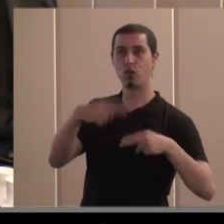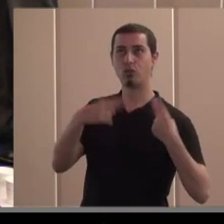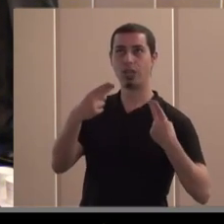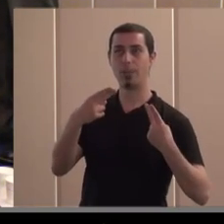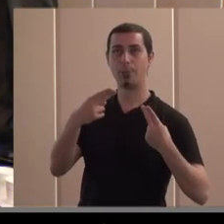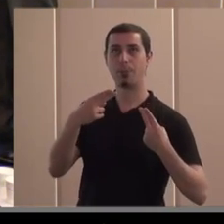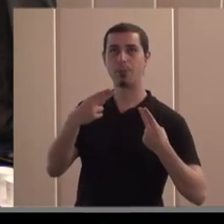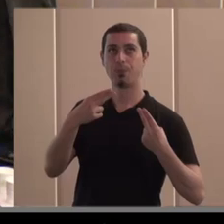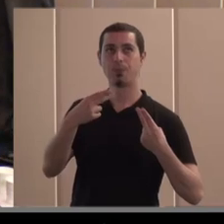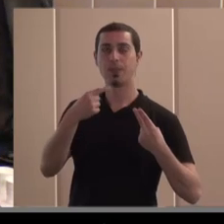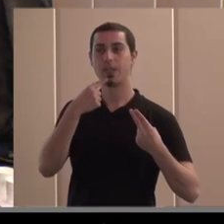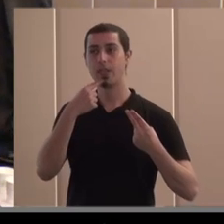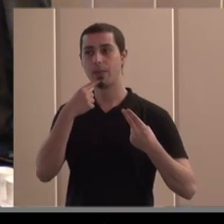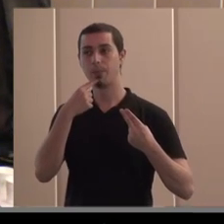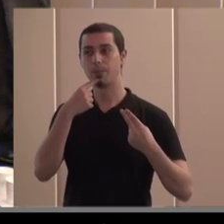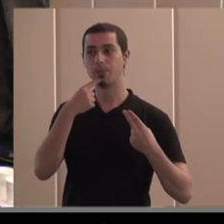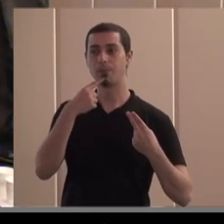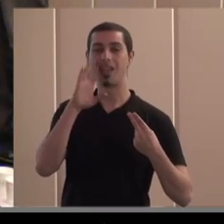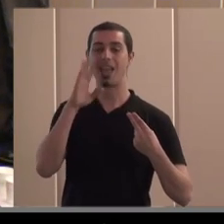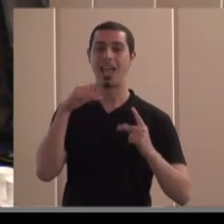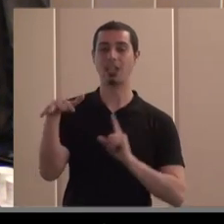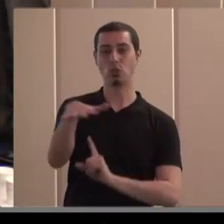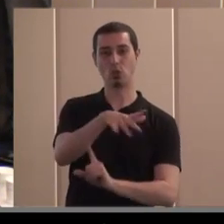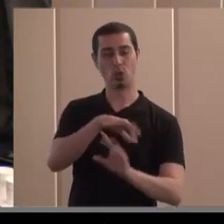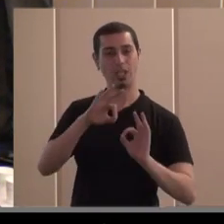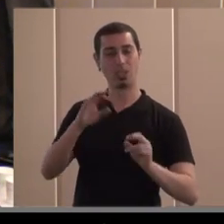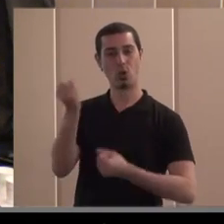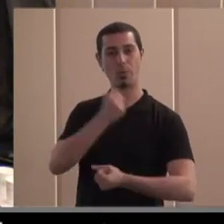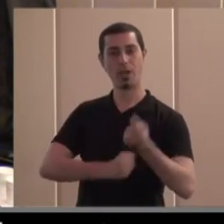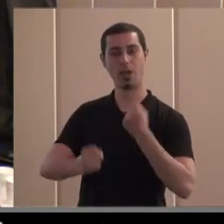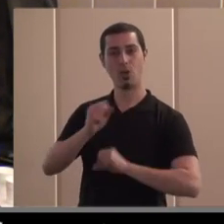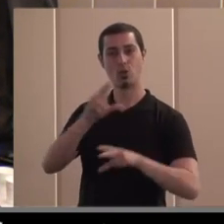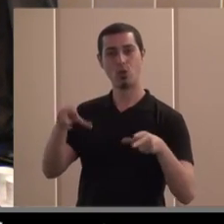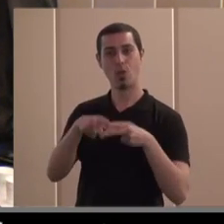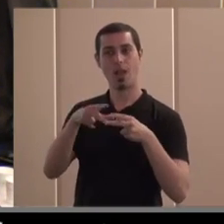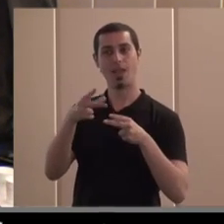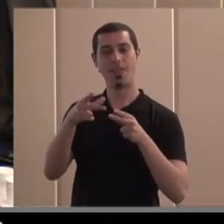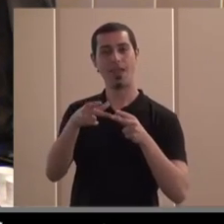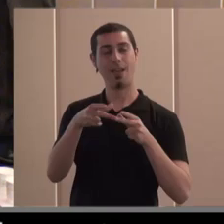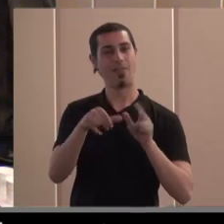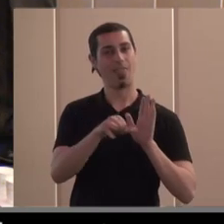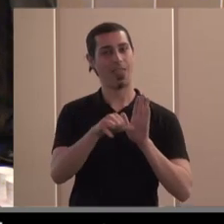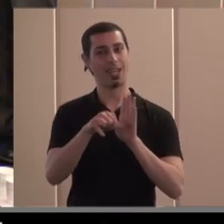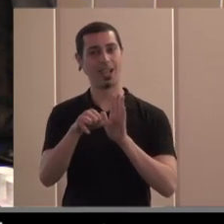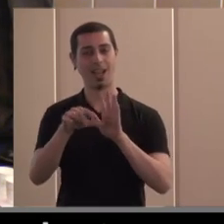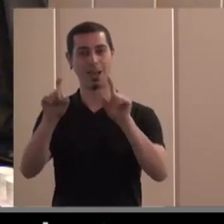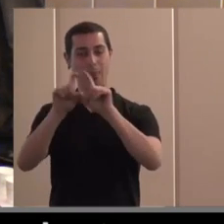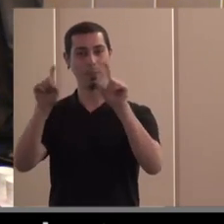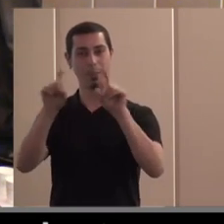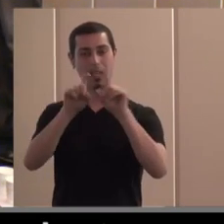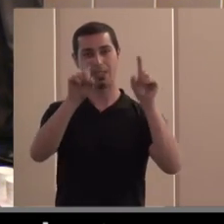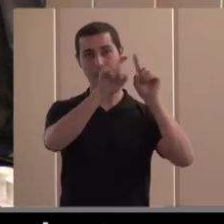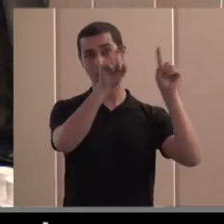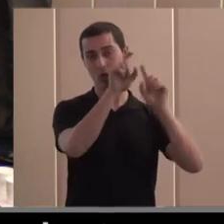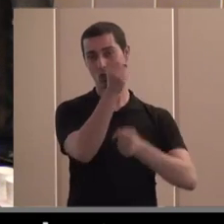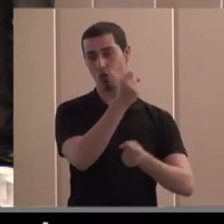caramelo que es o que parece que puede ser el entorno de la economía social ese acercamiento de empresas de lo que se llaman empresas